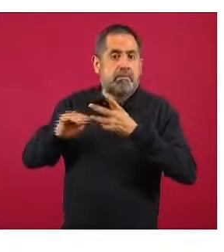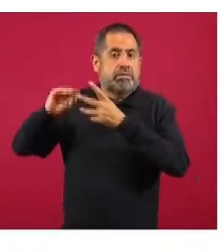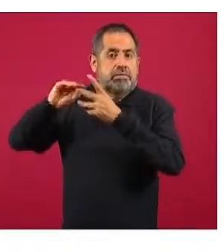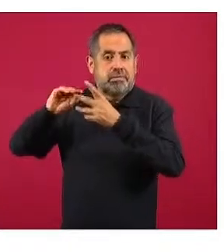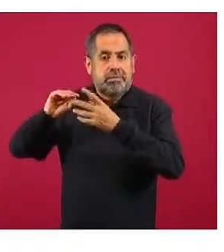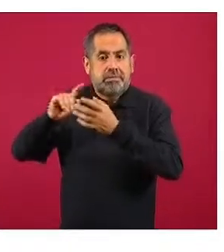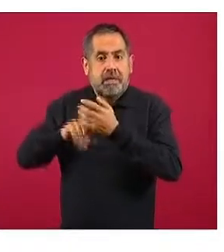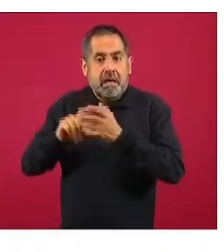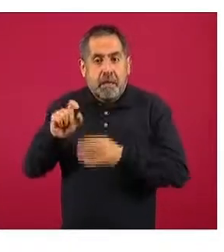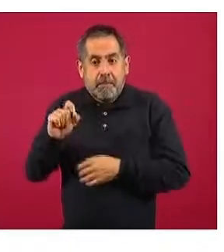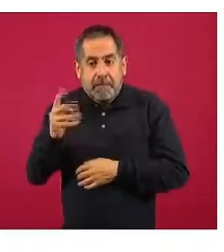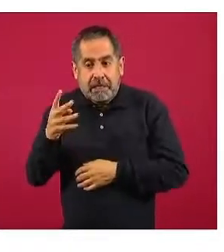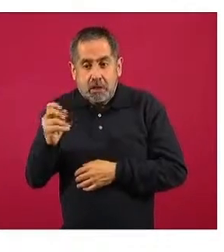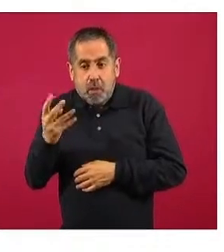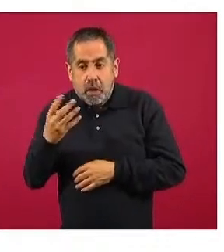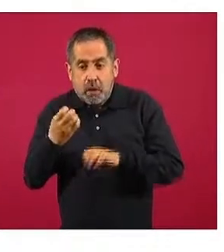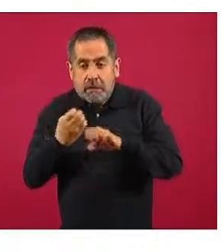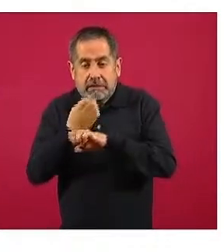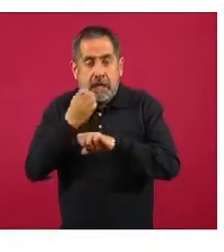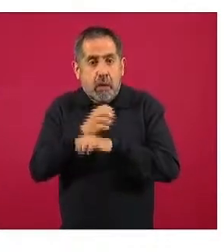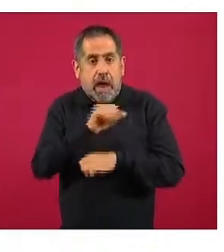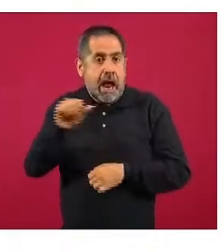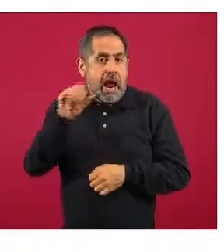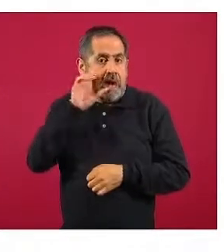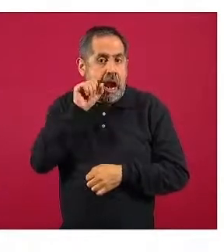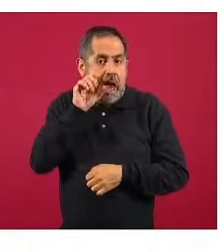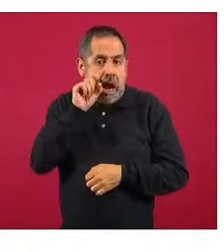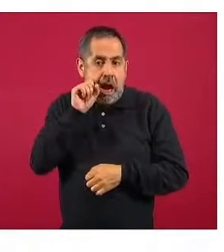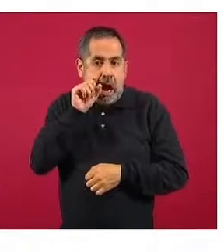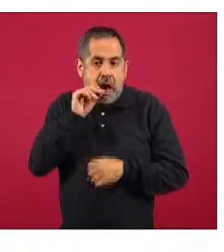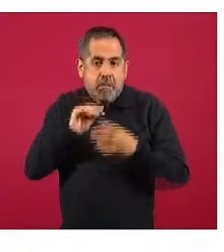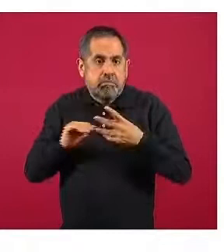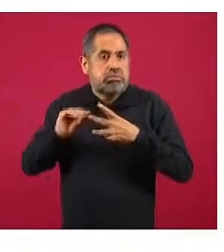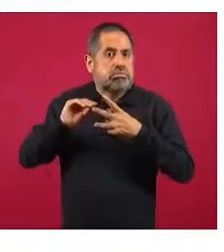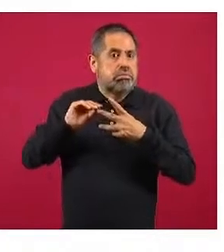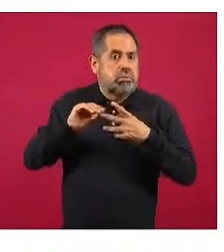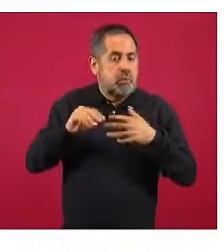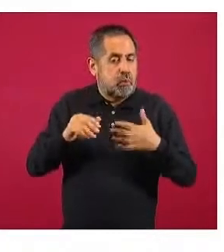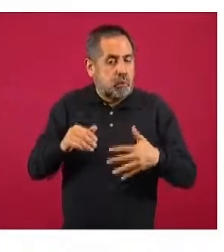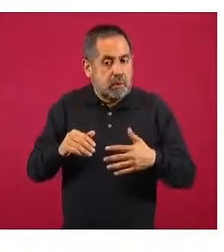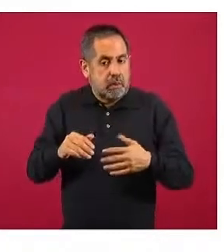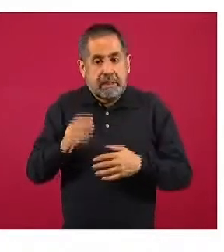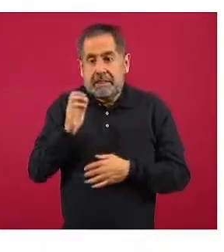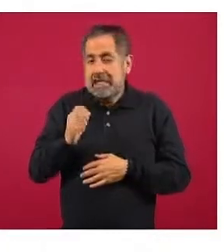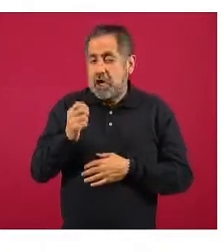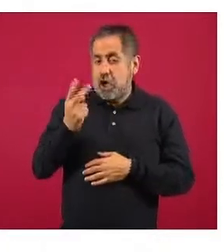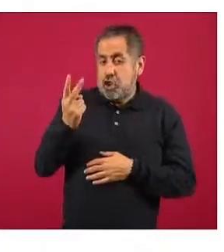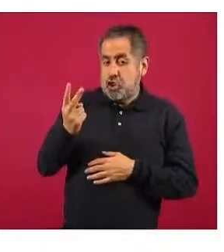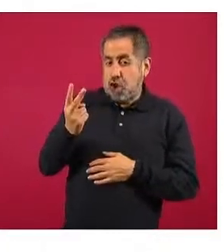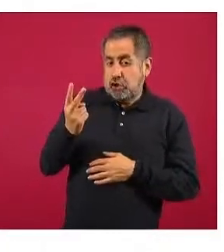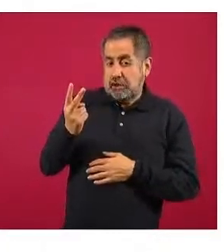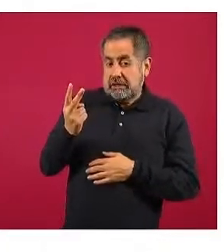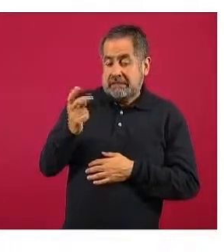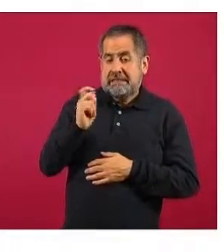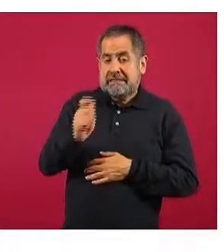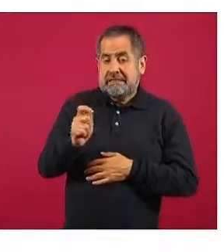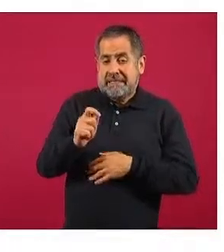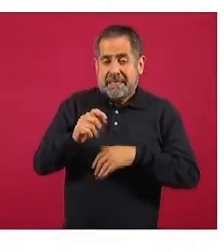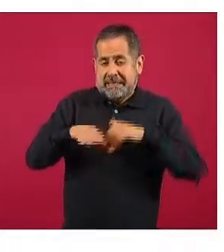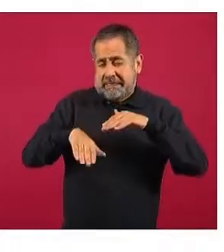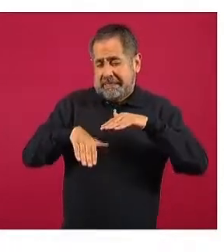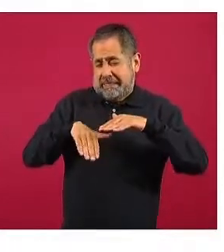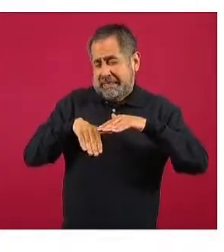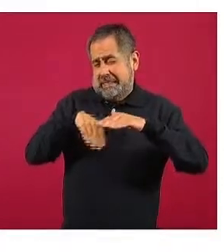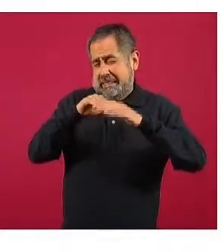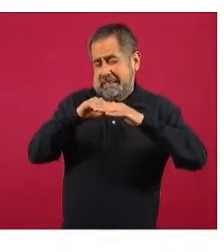Veinticuatro entidades se mantienen en este nivel, incluidas dos que están en el nivel de riesgo máximo,